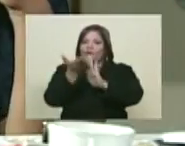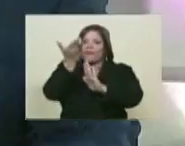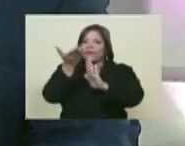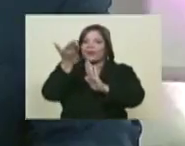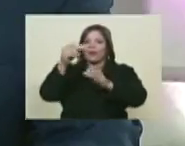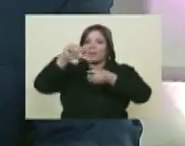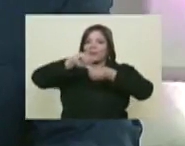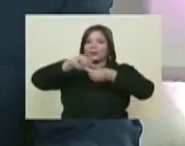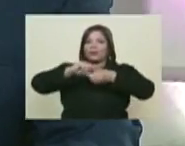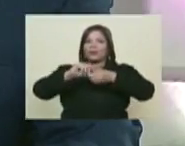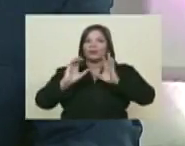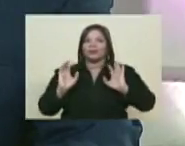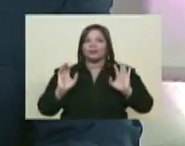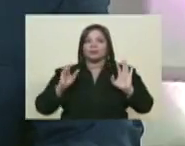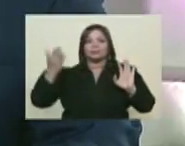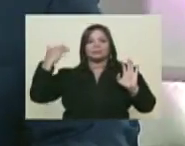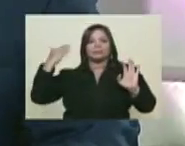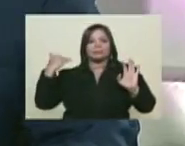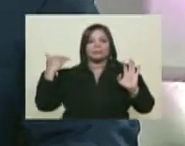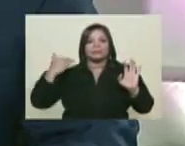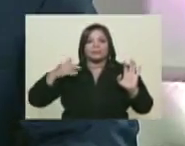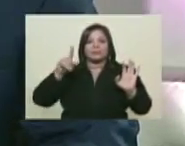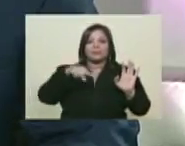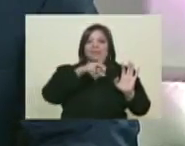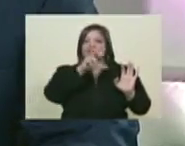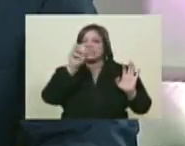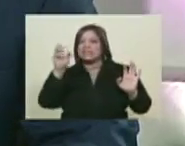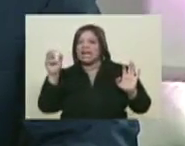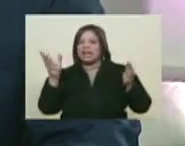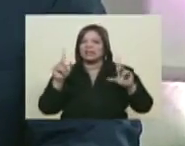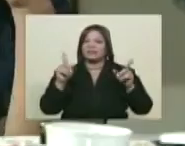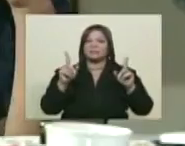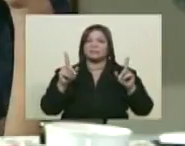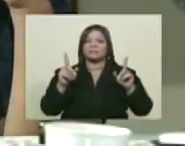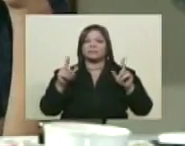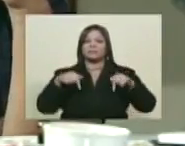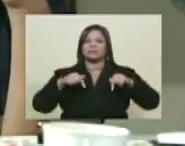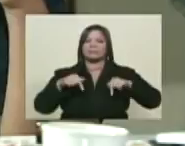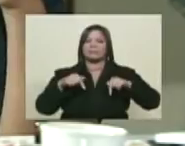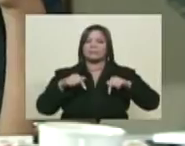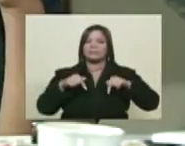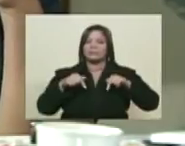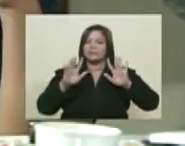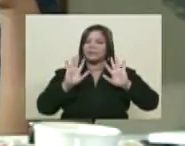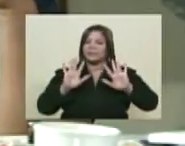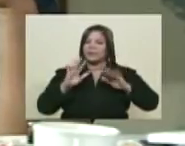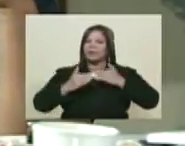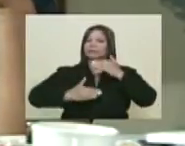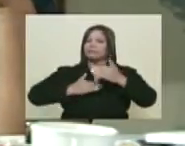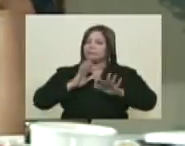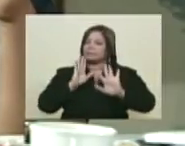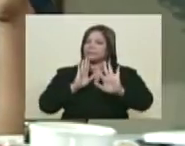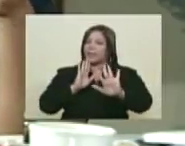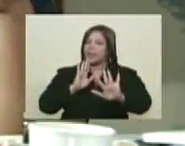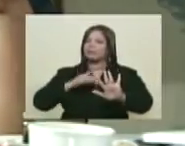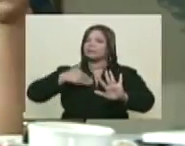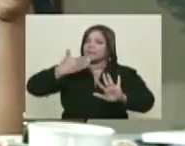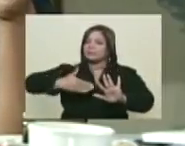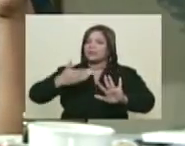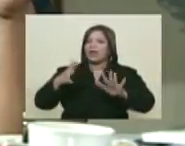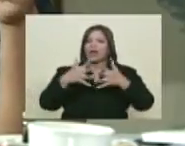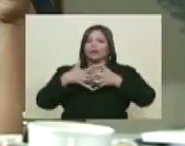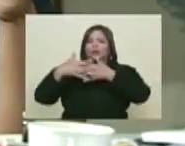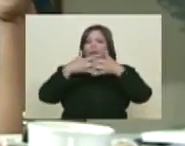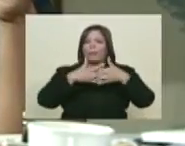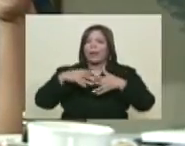Pero nunca nos rivera que vivimos de ciento y pico de dólares. No, este es el efecto rebote, ¿no? Este, cuando Norteamérica,